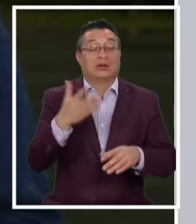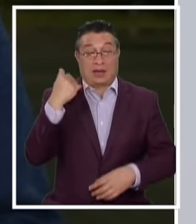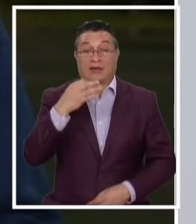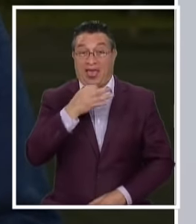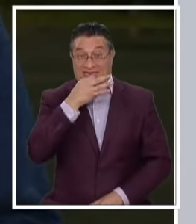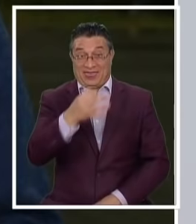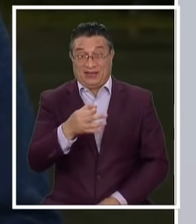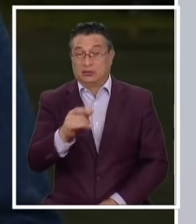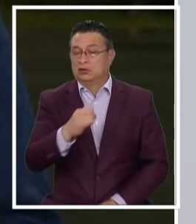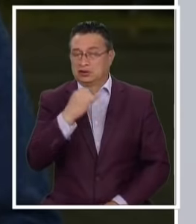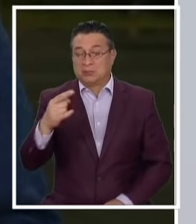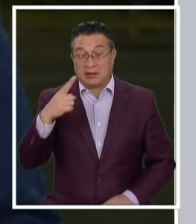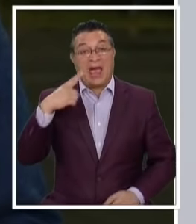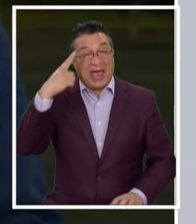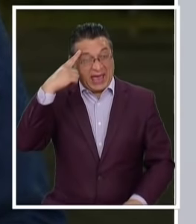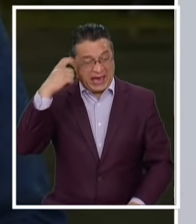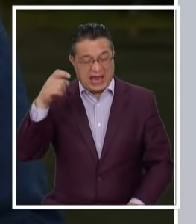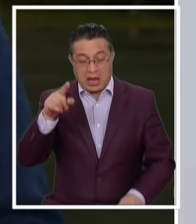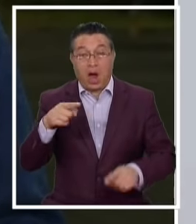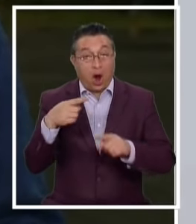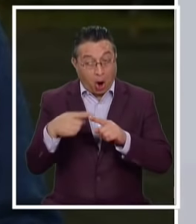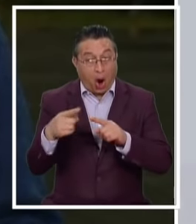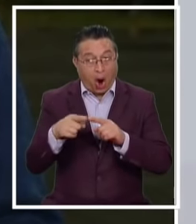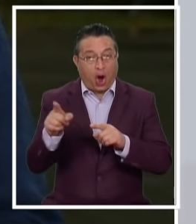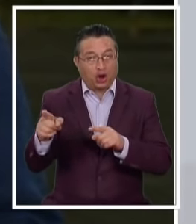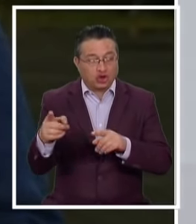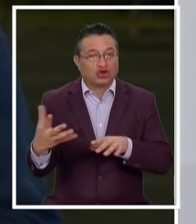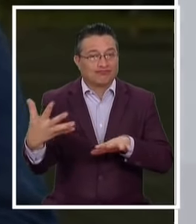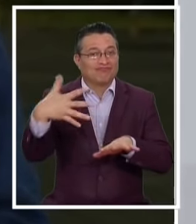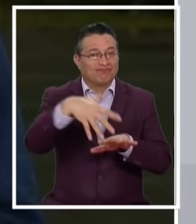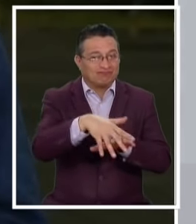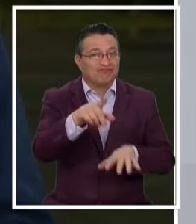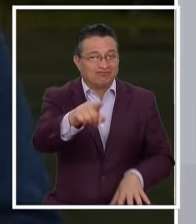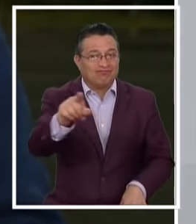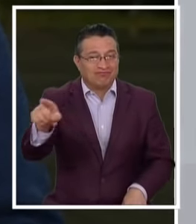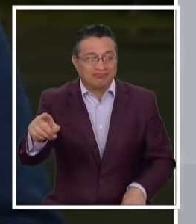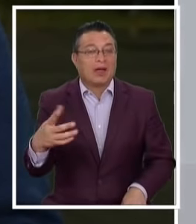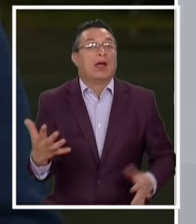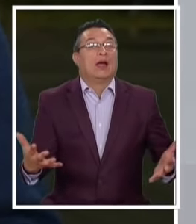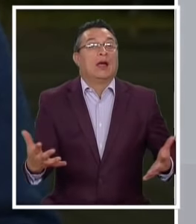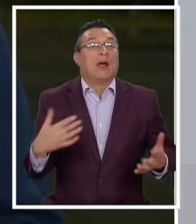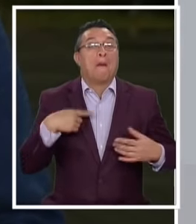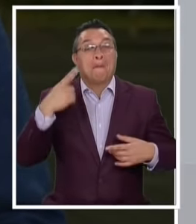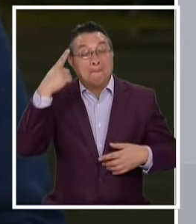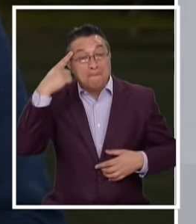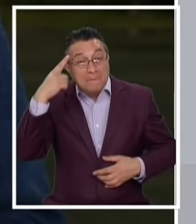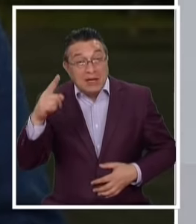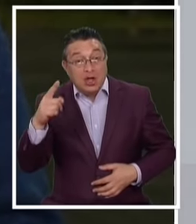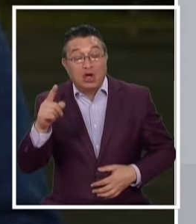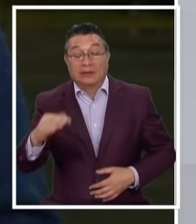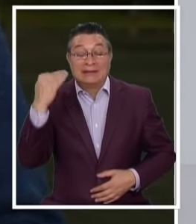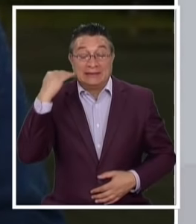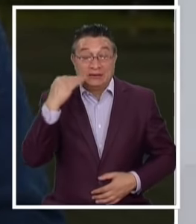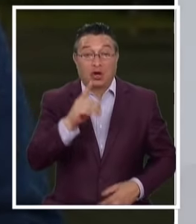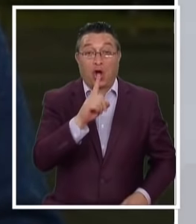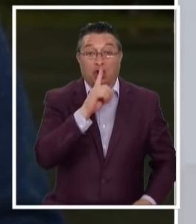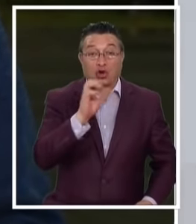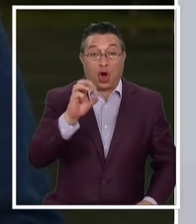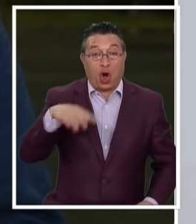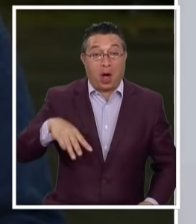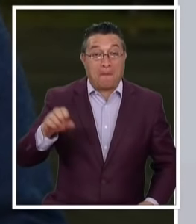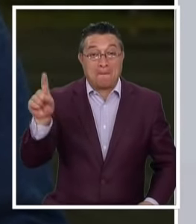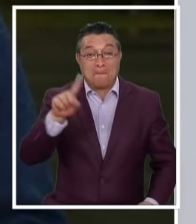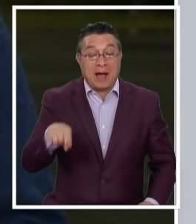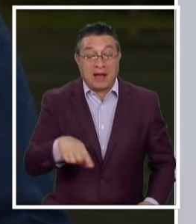sostuvieron Y siempre lo han dicho Que creen que hay más personas Involucradas Y que de hecho Ellos sostienen Que el pequeño Tomás Podría